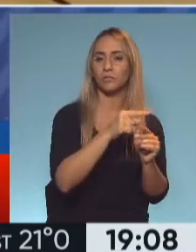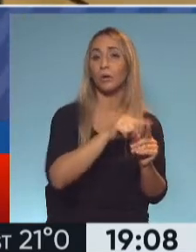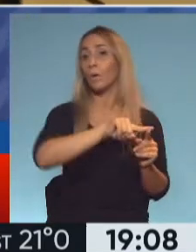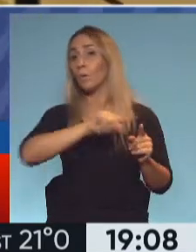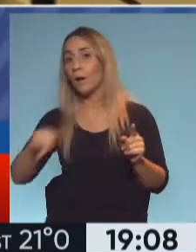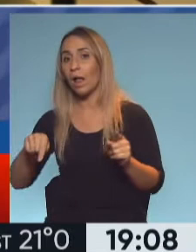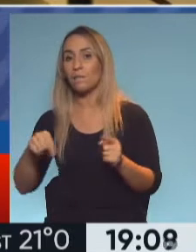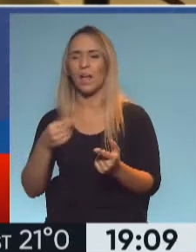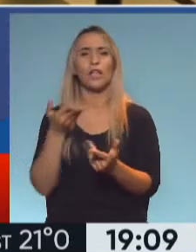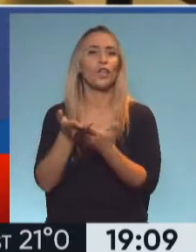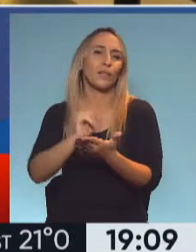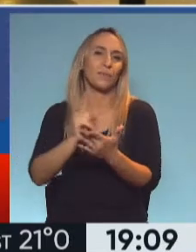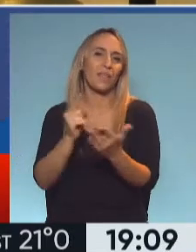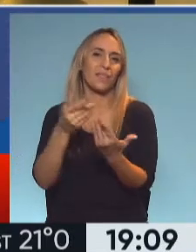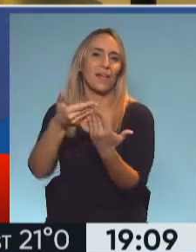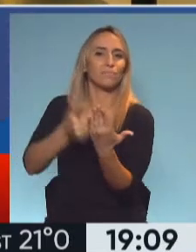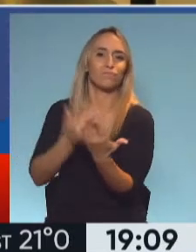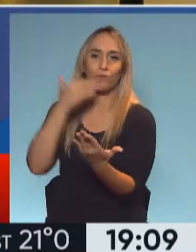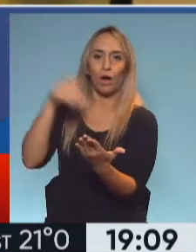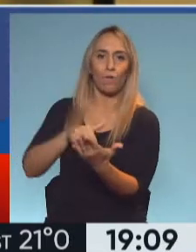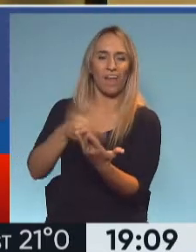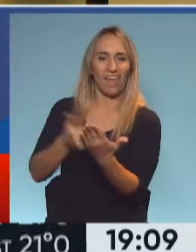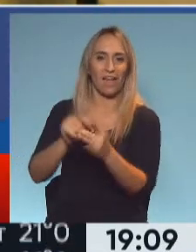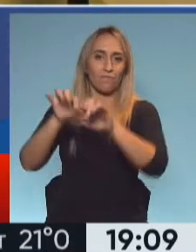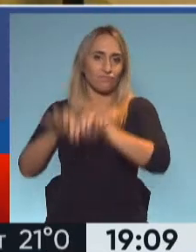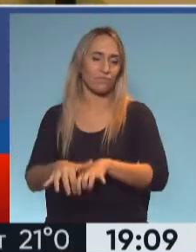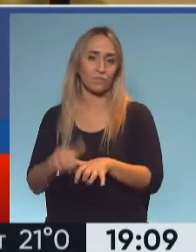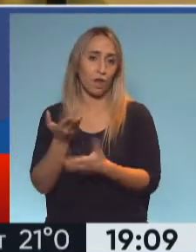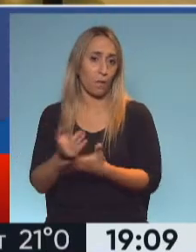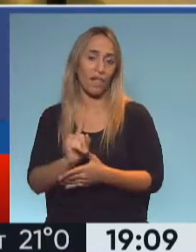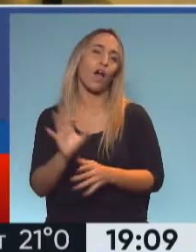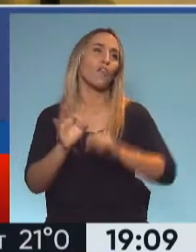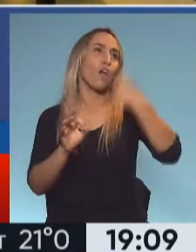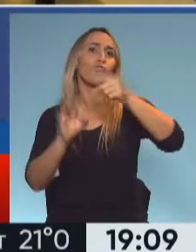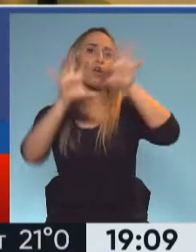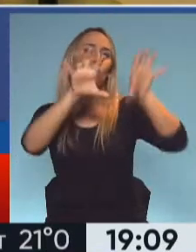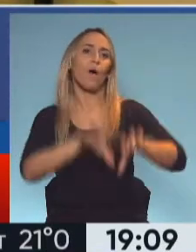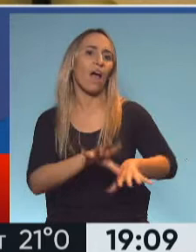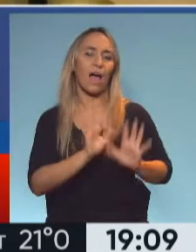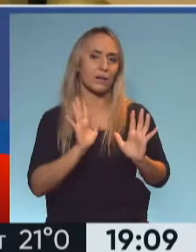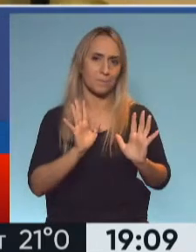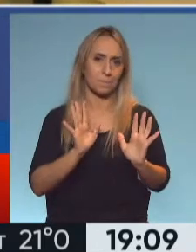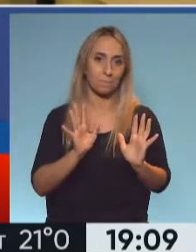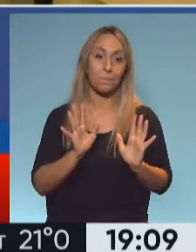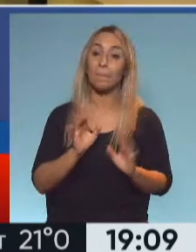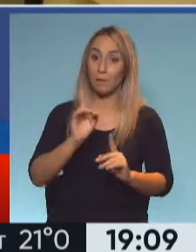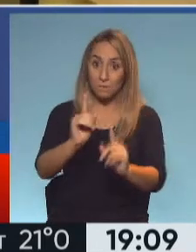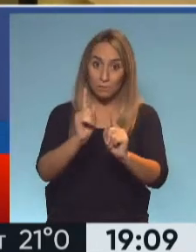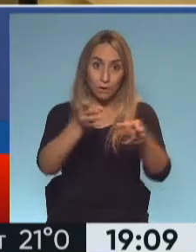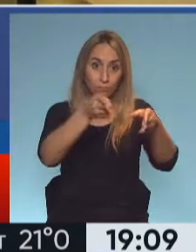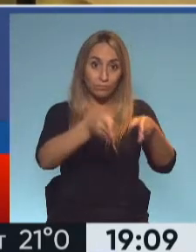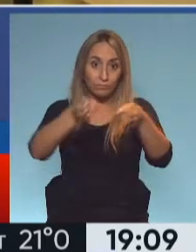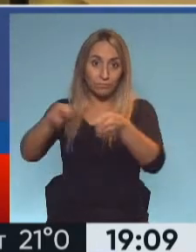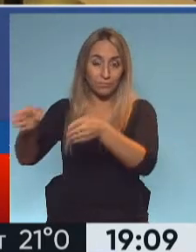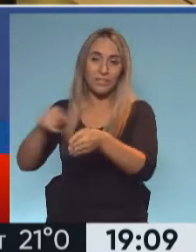si había sido por turismo una semana Exactamente, o si venías de otro lugar, digamos, a quedarte. Sí, esos boxes, el